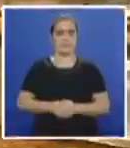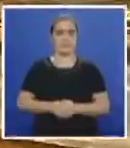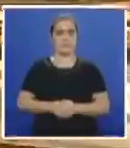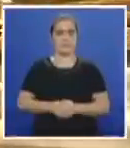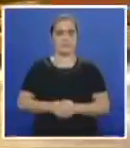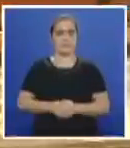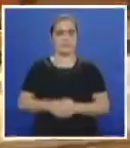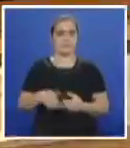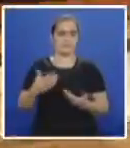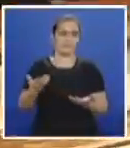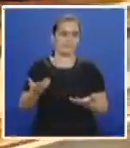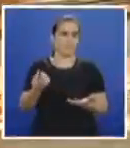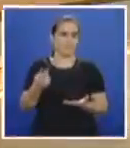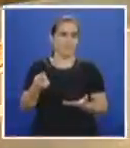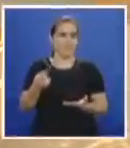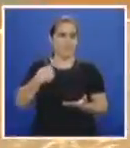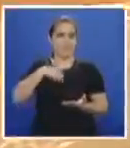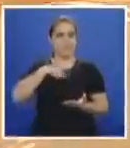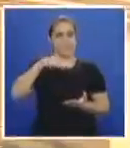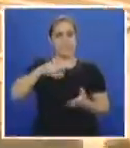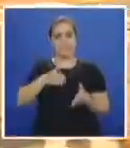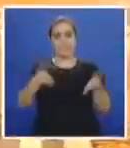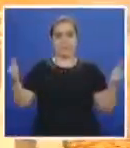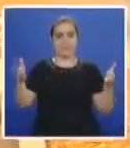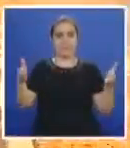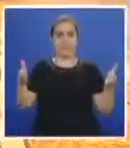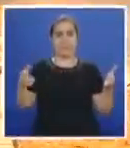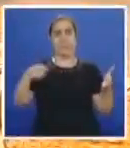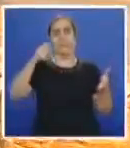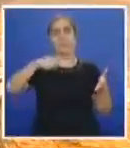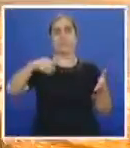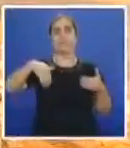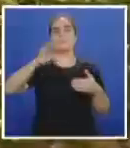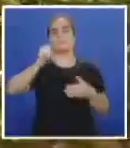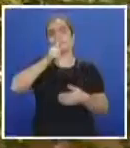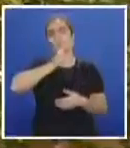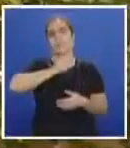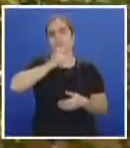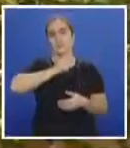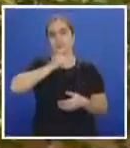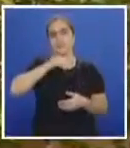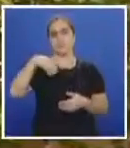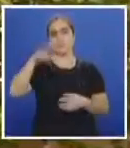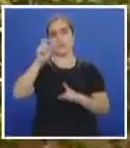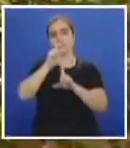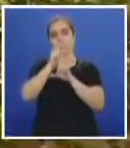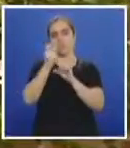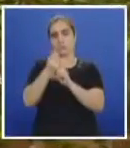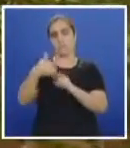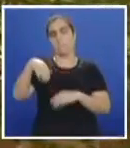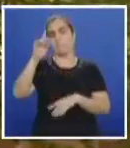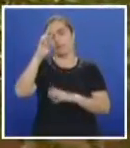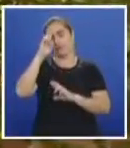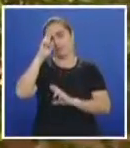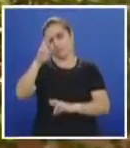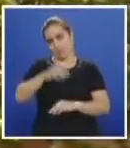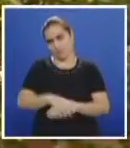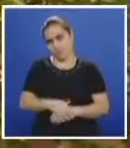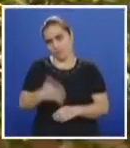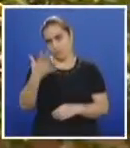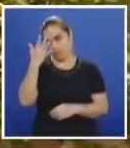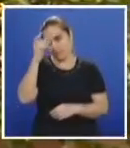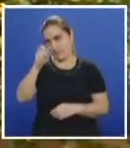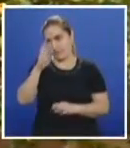No es una cuestión de que necesitemos carreteras más amplias, es que necesitamos más paciencia, más cultura, más respeto hacia la vida,